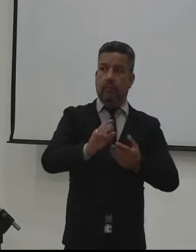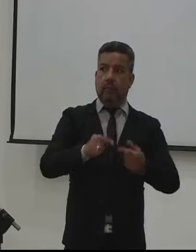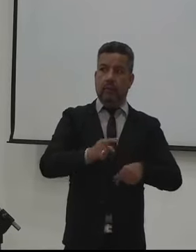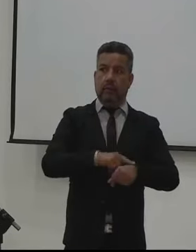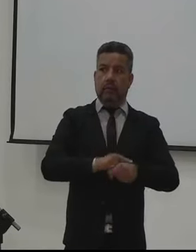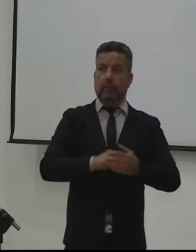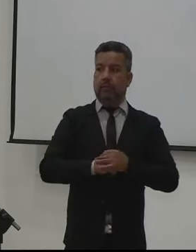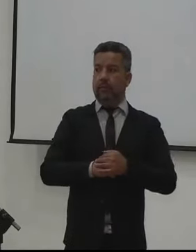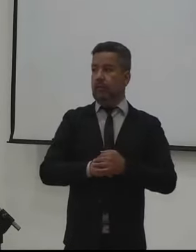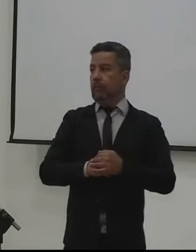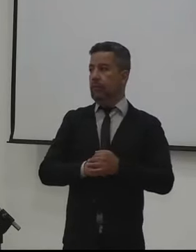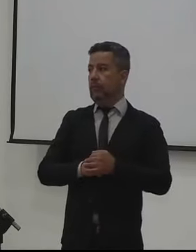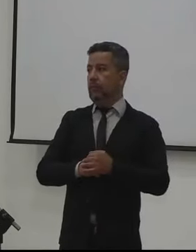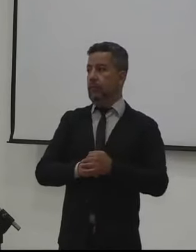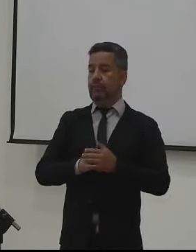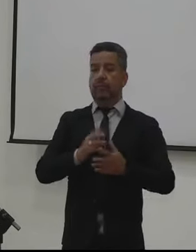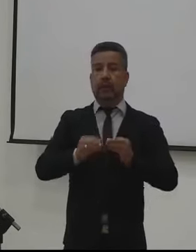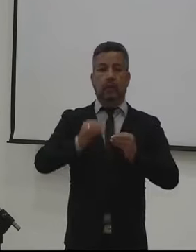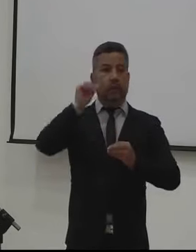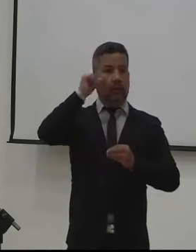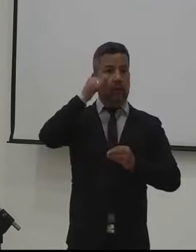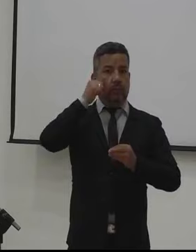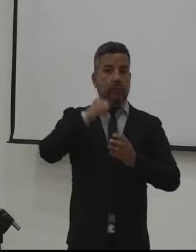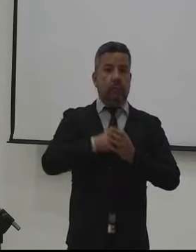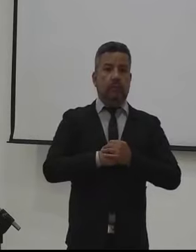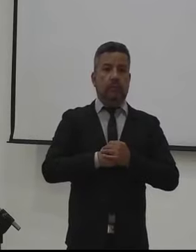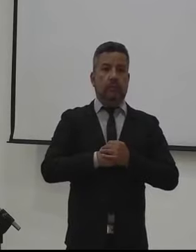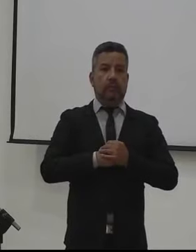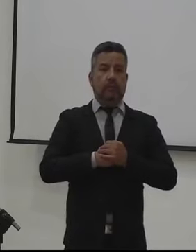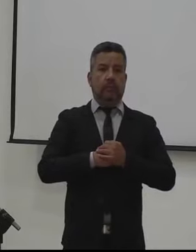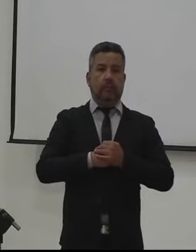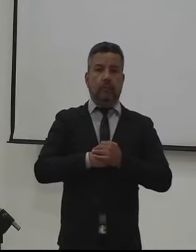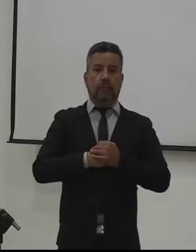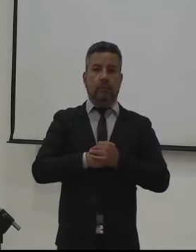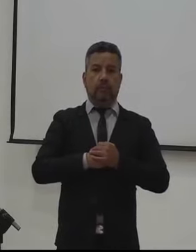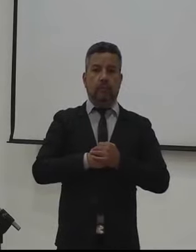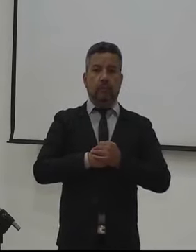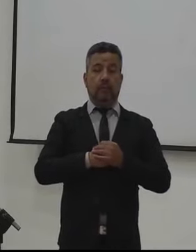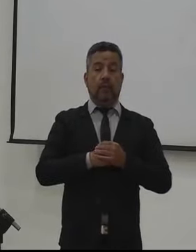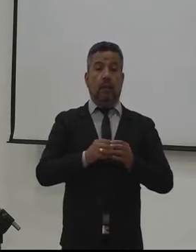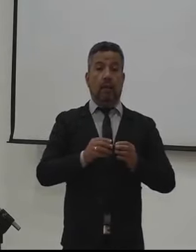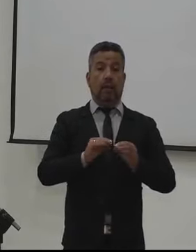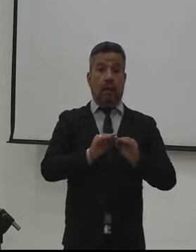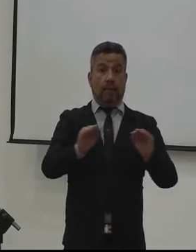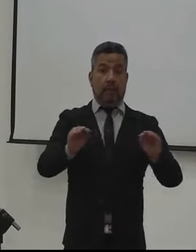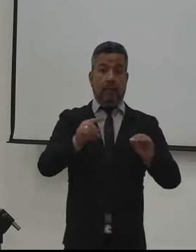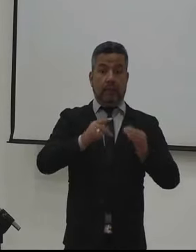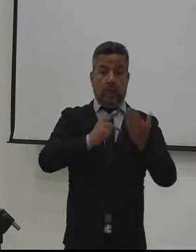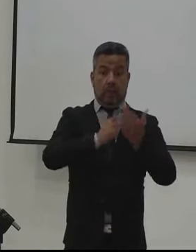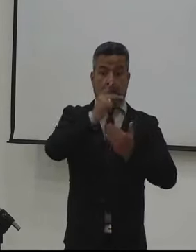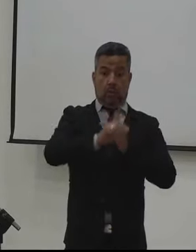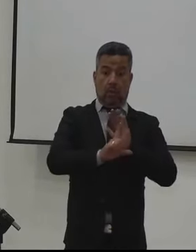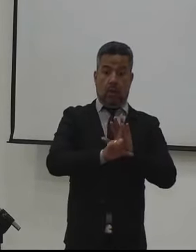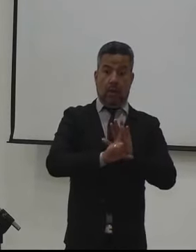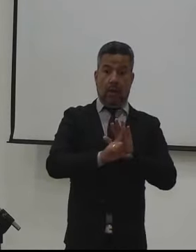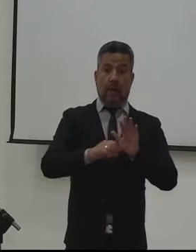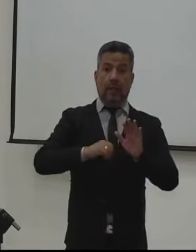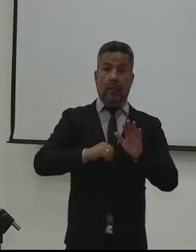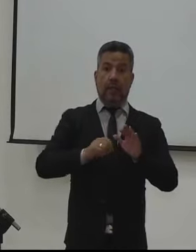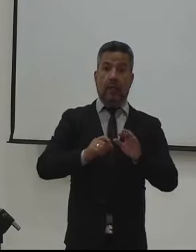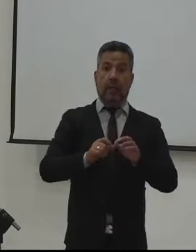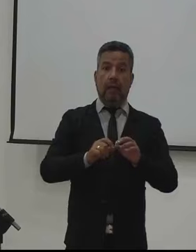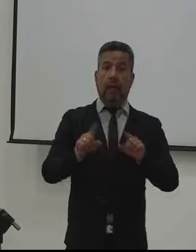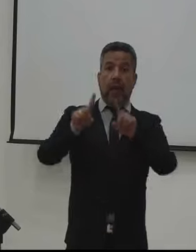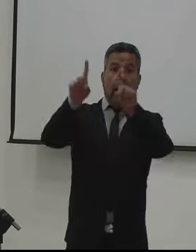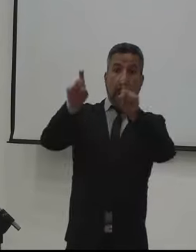de esta sesión le recordamos además que le recordamos además que este proyecto de